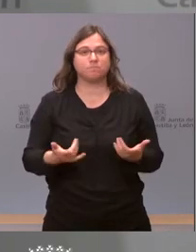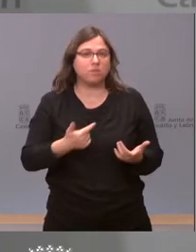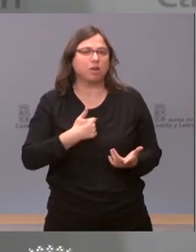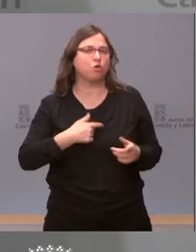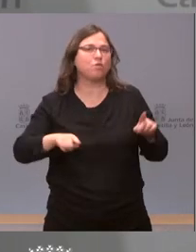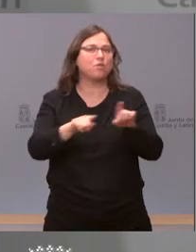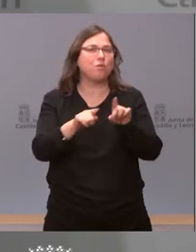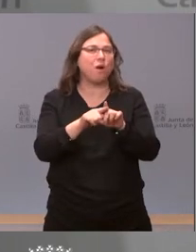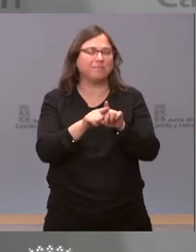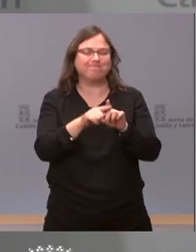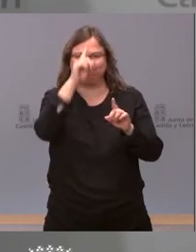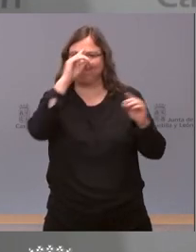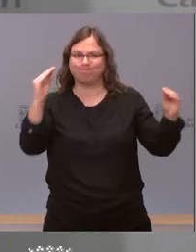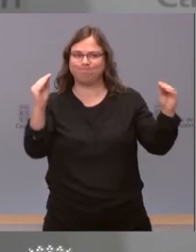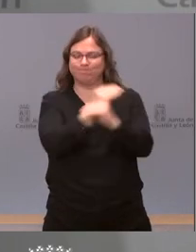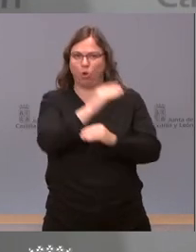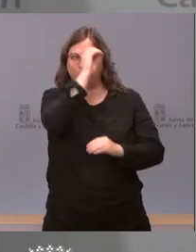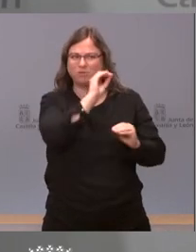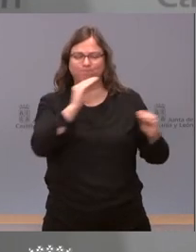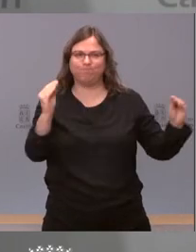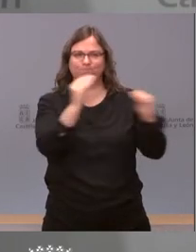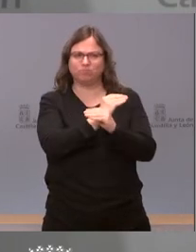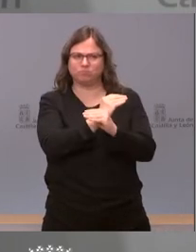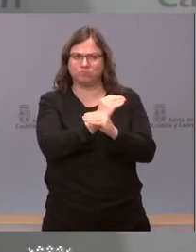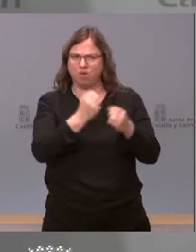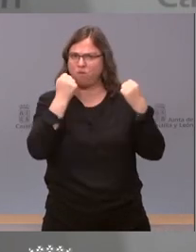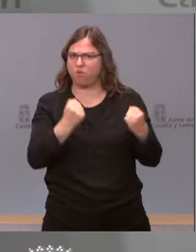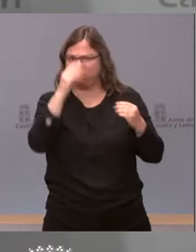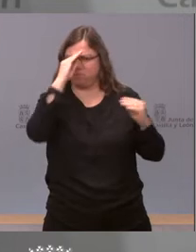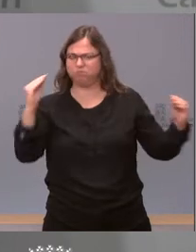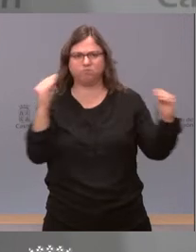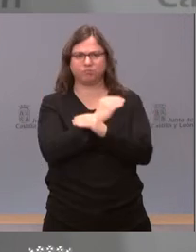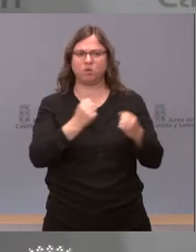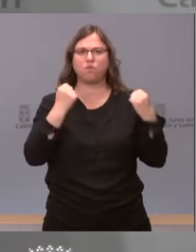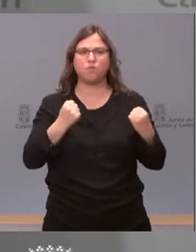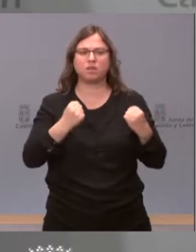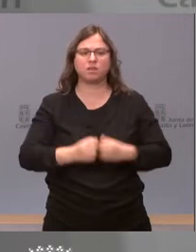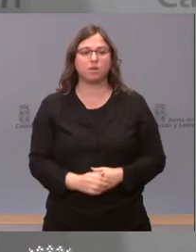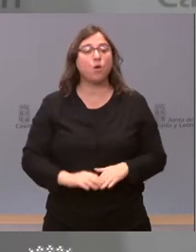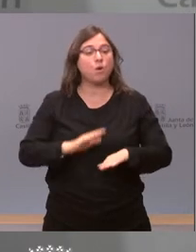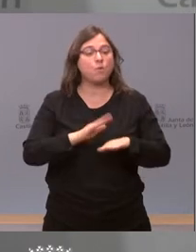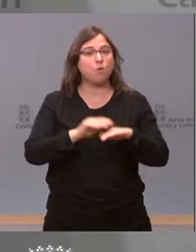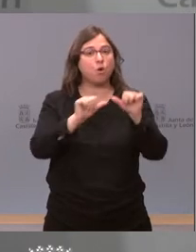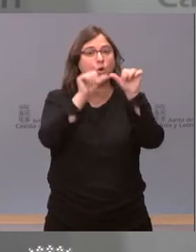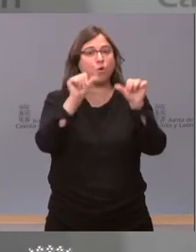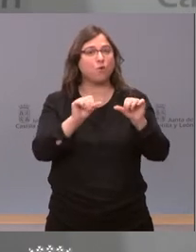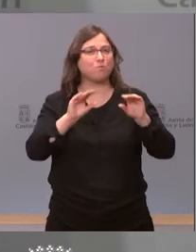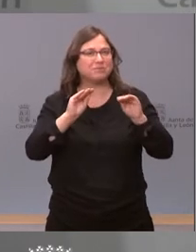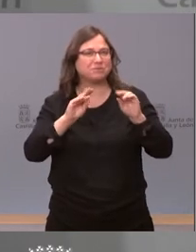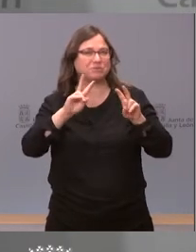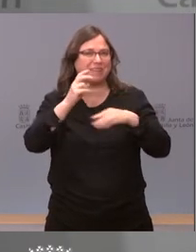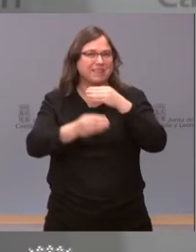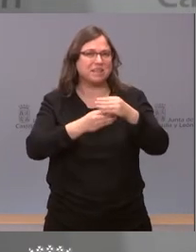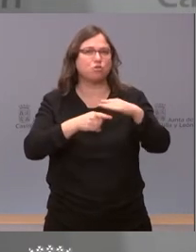desacuerdo con esa opinión. Y estoy muy en desacuerdo con la manera de gestionar